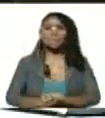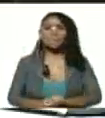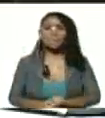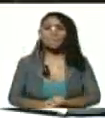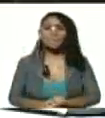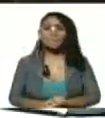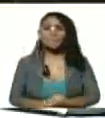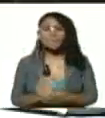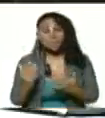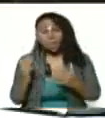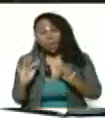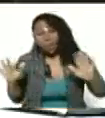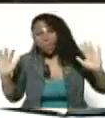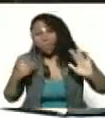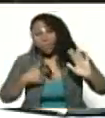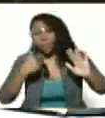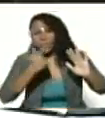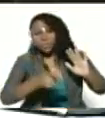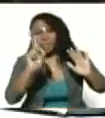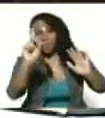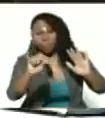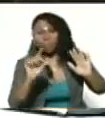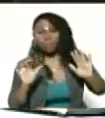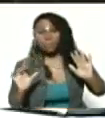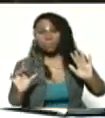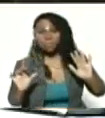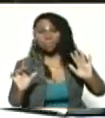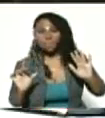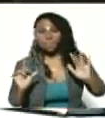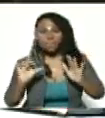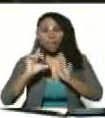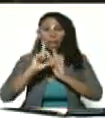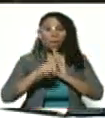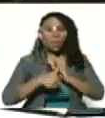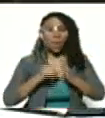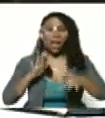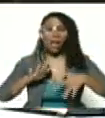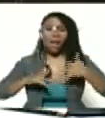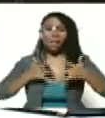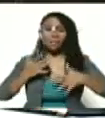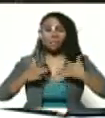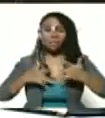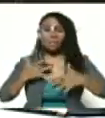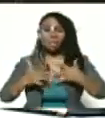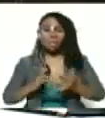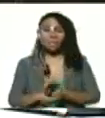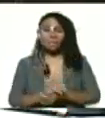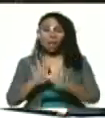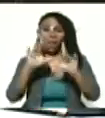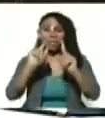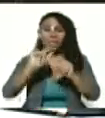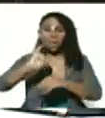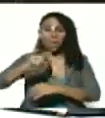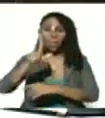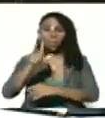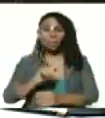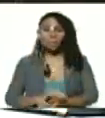Ahora, yo también decía, Julito, que luego de los eventos del 11 de julio,